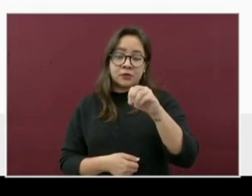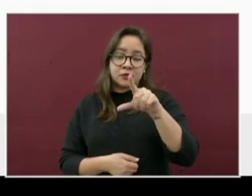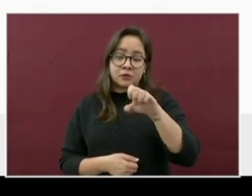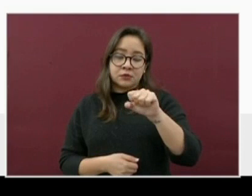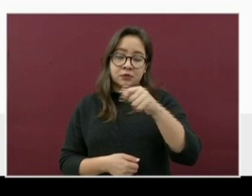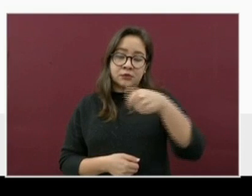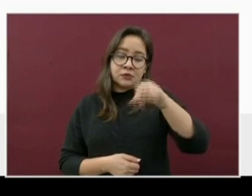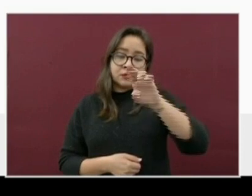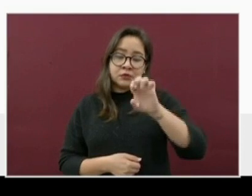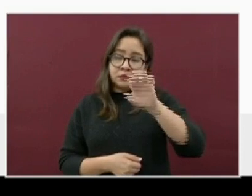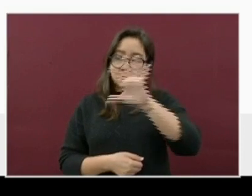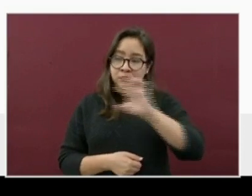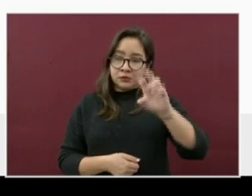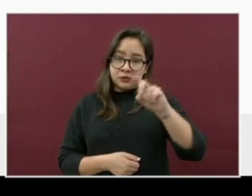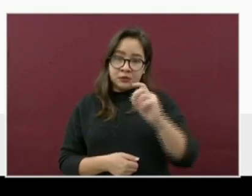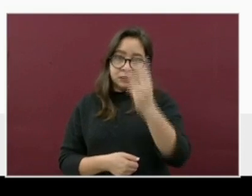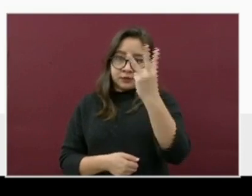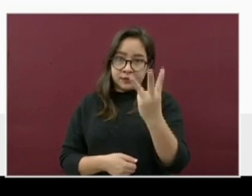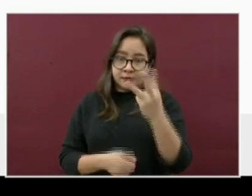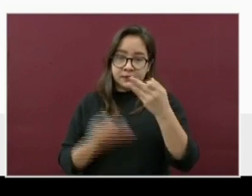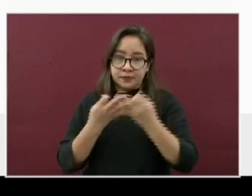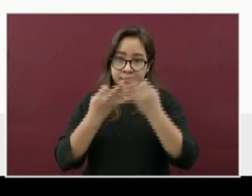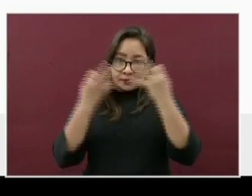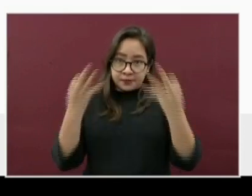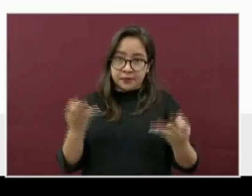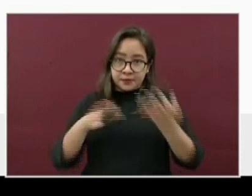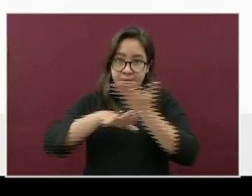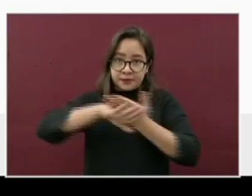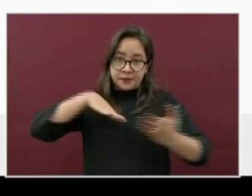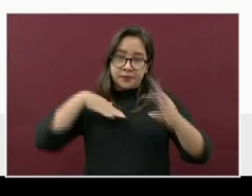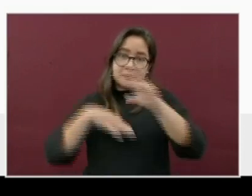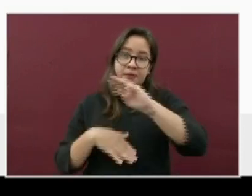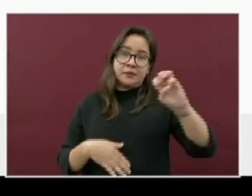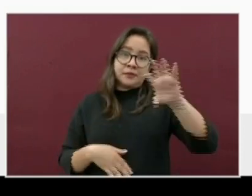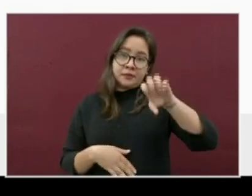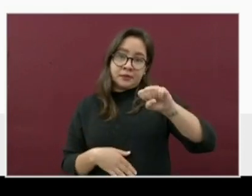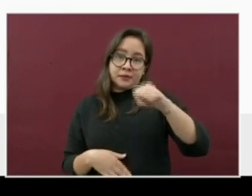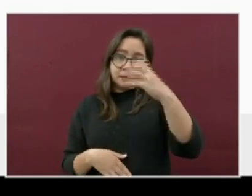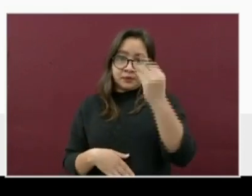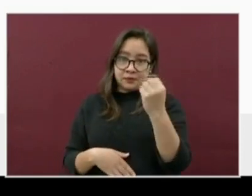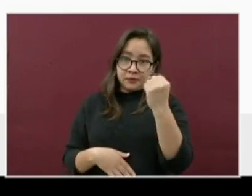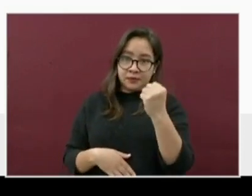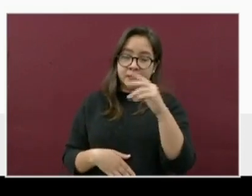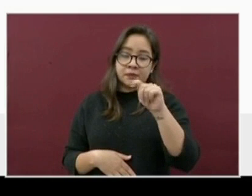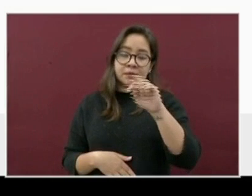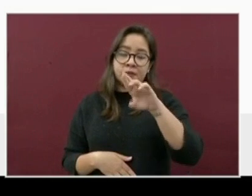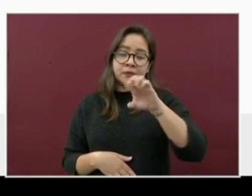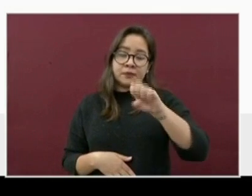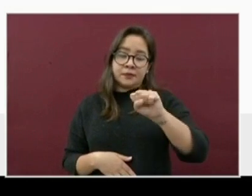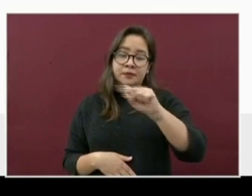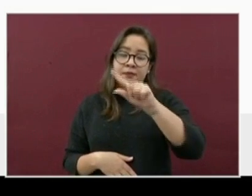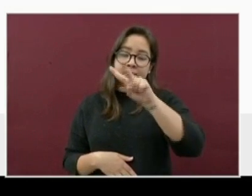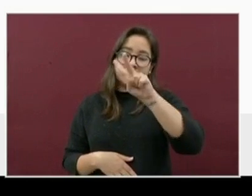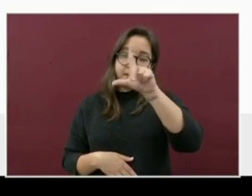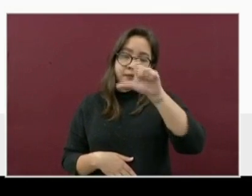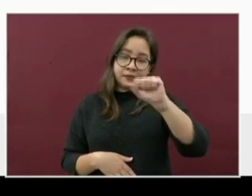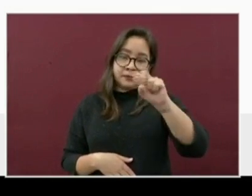533. Tierra Blanca, con 369. Tres Valles, 260.